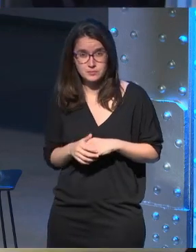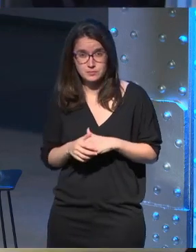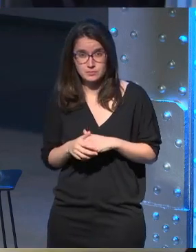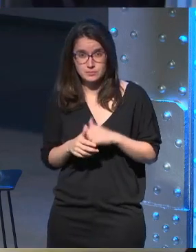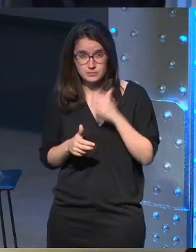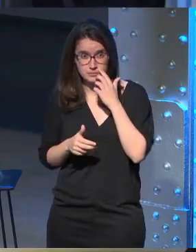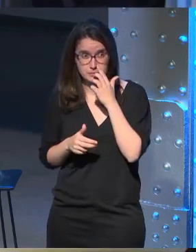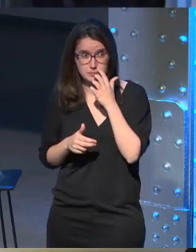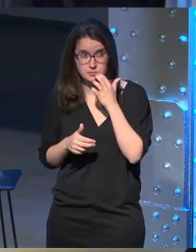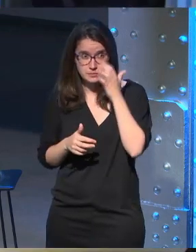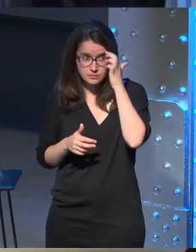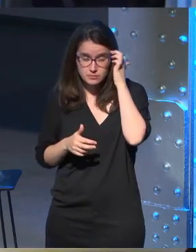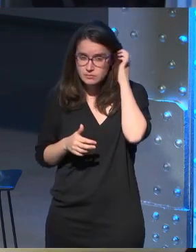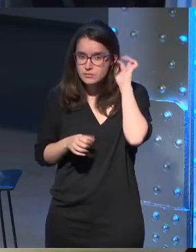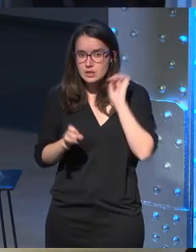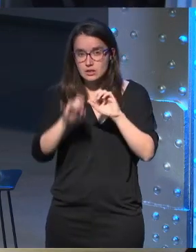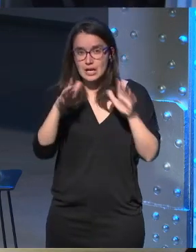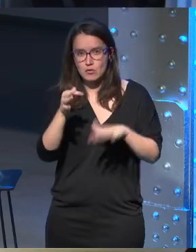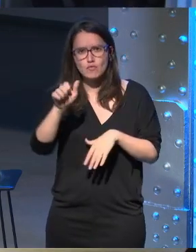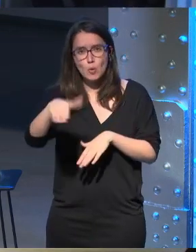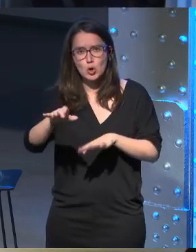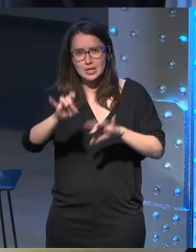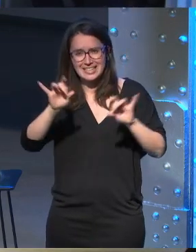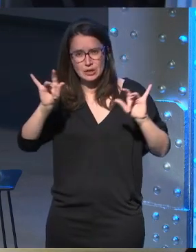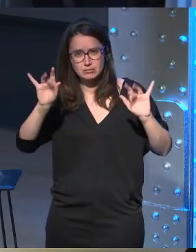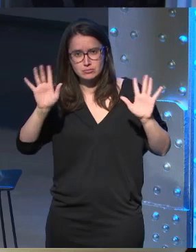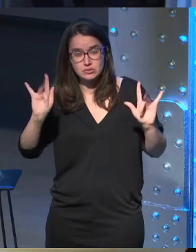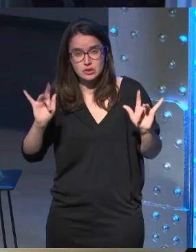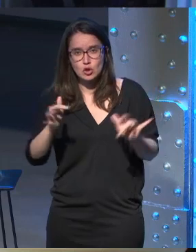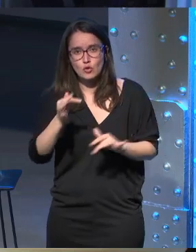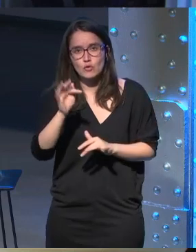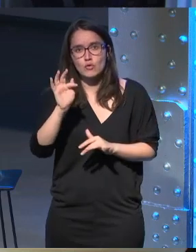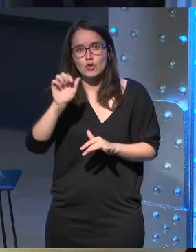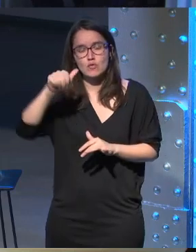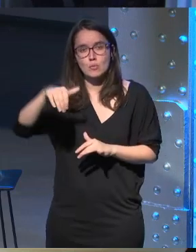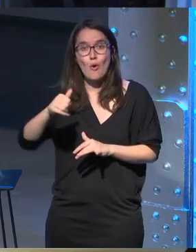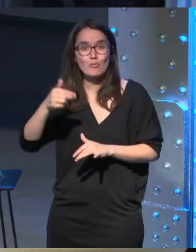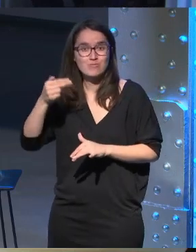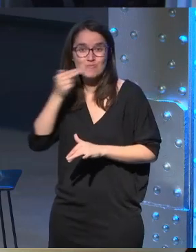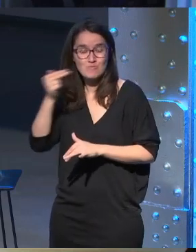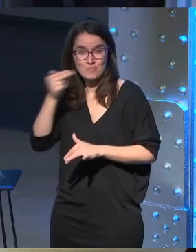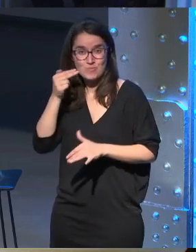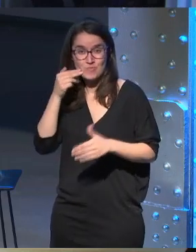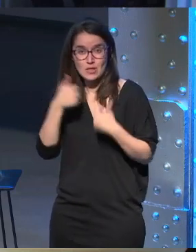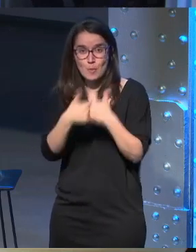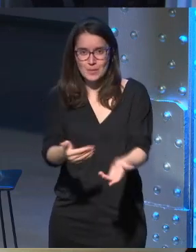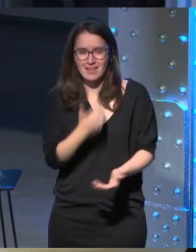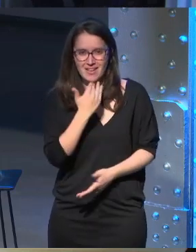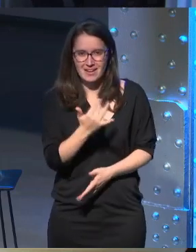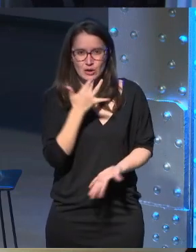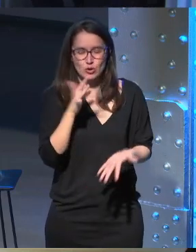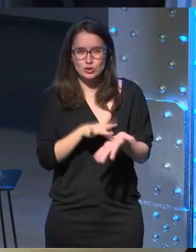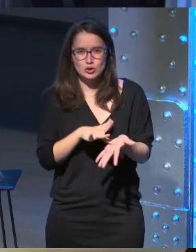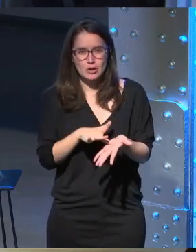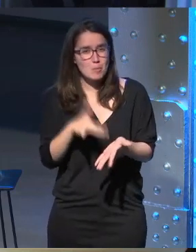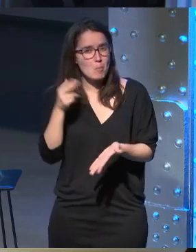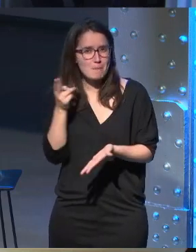el FOMO el FOMO claro, claro el FOMO por supuesto el FOMO ¿vale? FOMO fear of missing out el miedo a perdernos algo sucede es